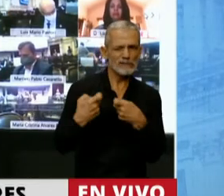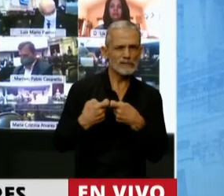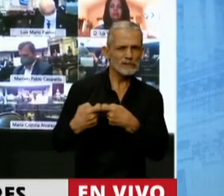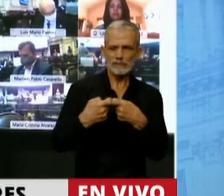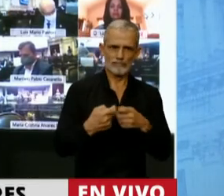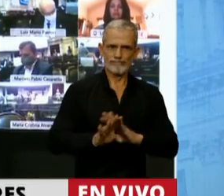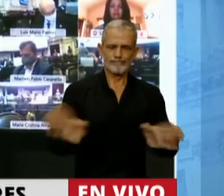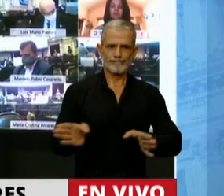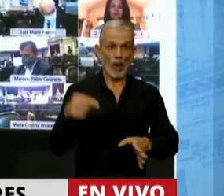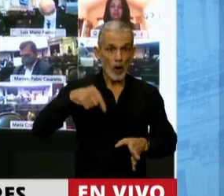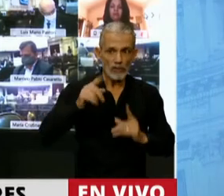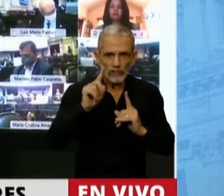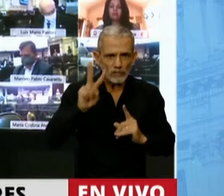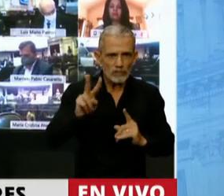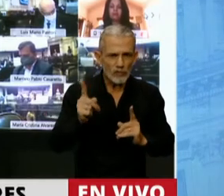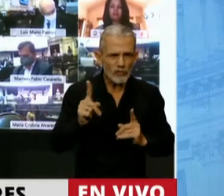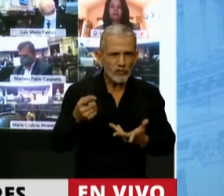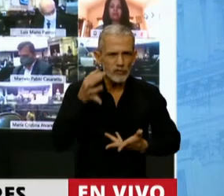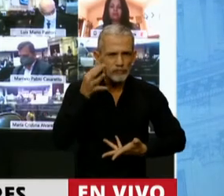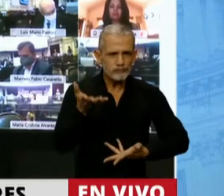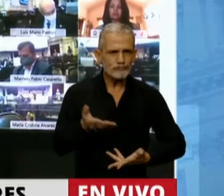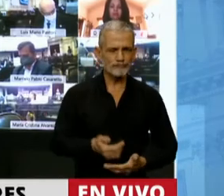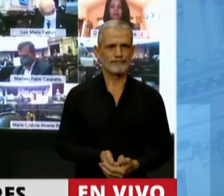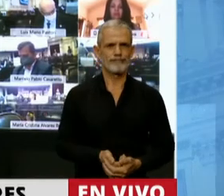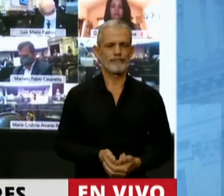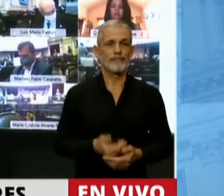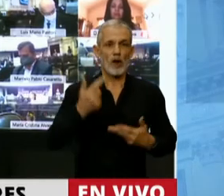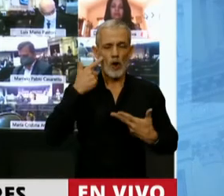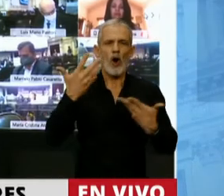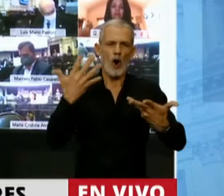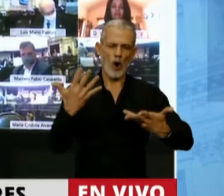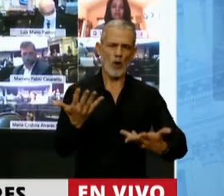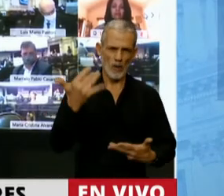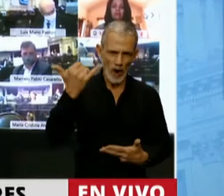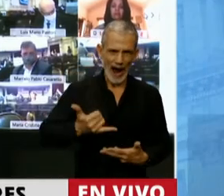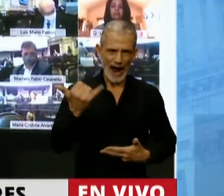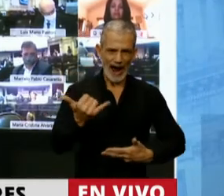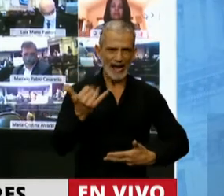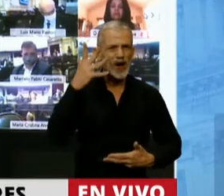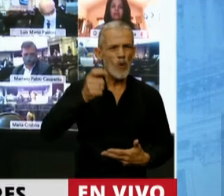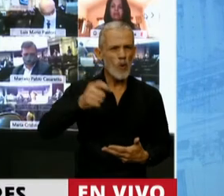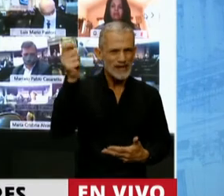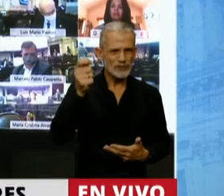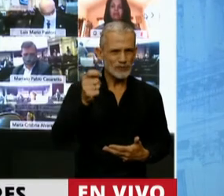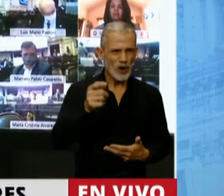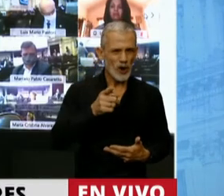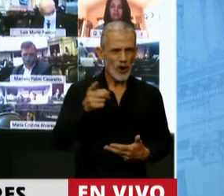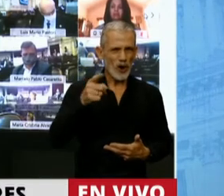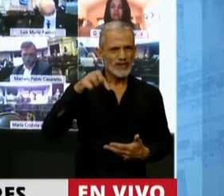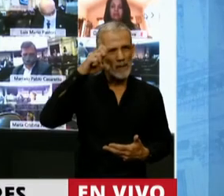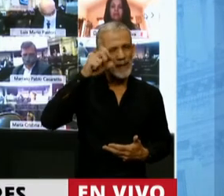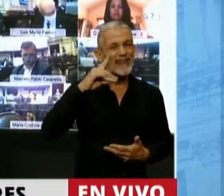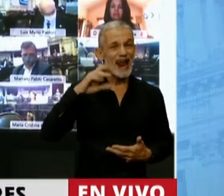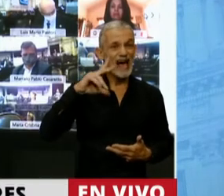que hoy también vemos. Por supuesto que fue evidente en el juicio cómo